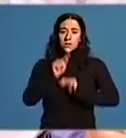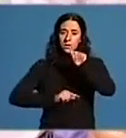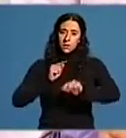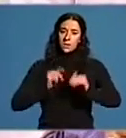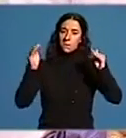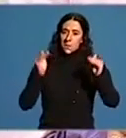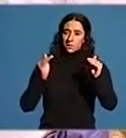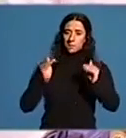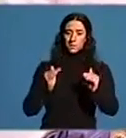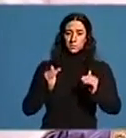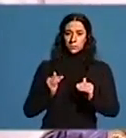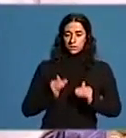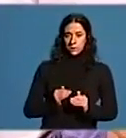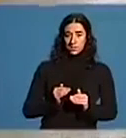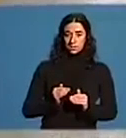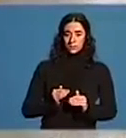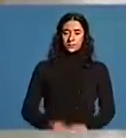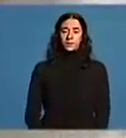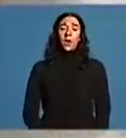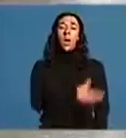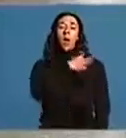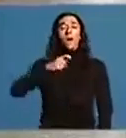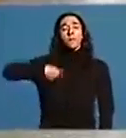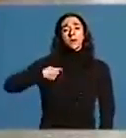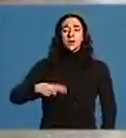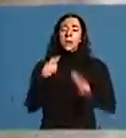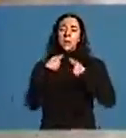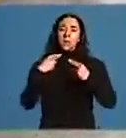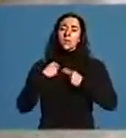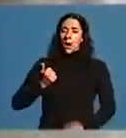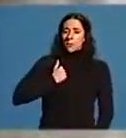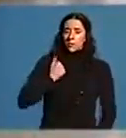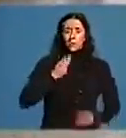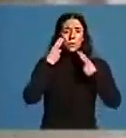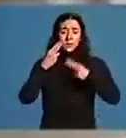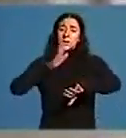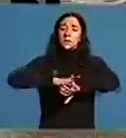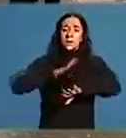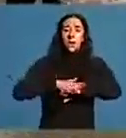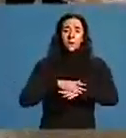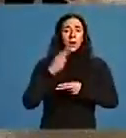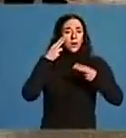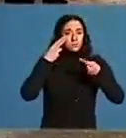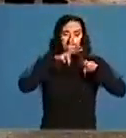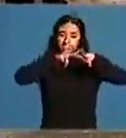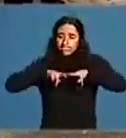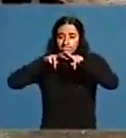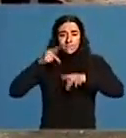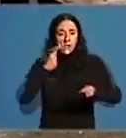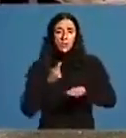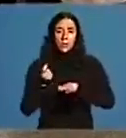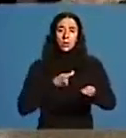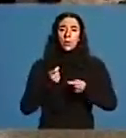reducir gastos. Ademais, o presidente da institución aproveitou a visita ao municipio para supervisar xunto a rexedora